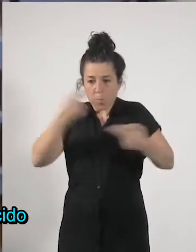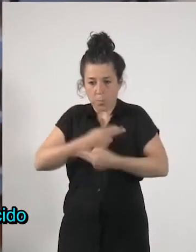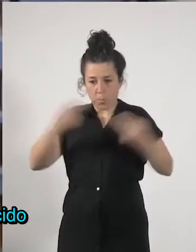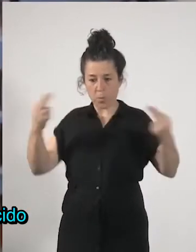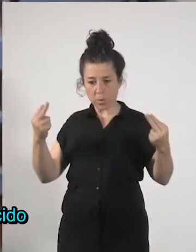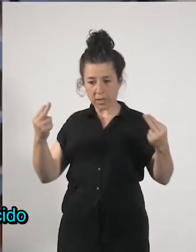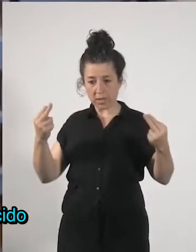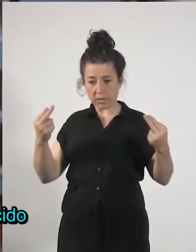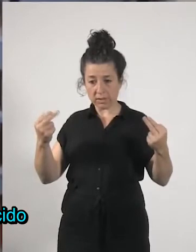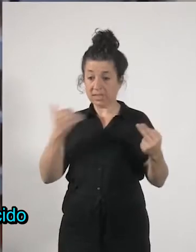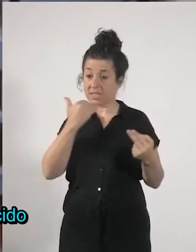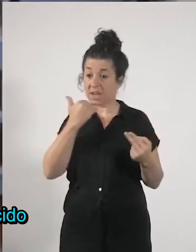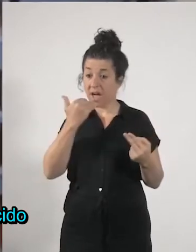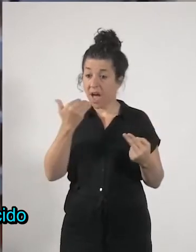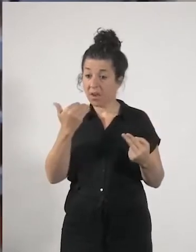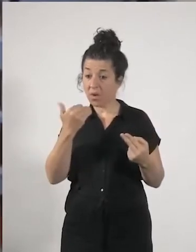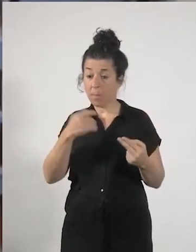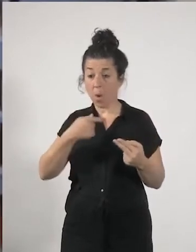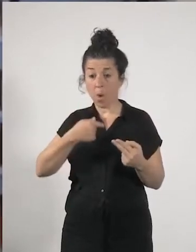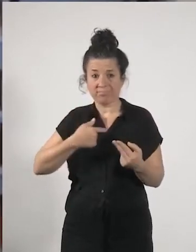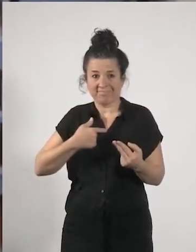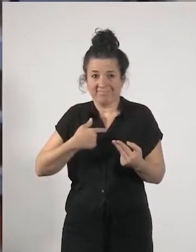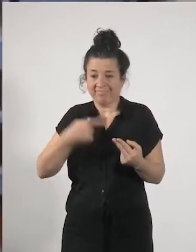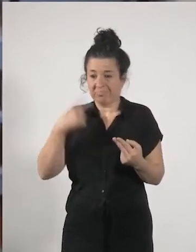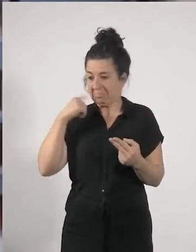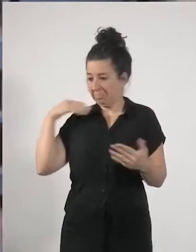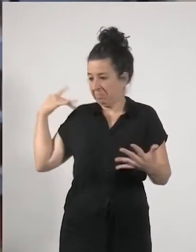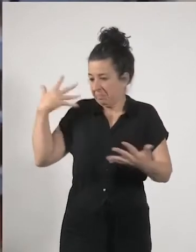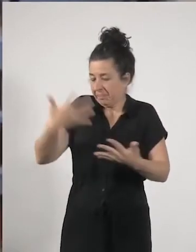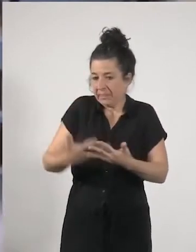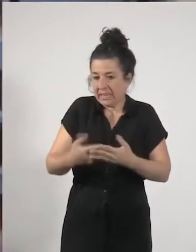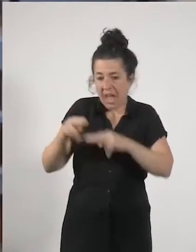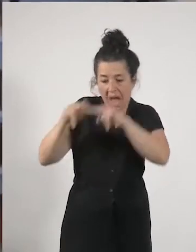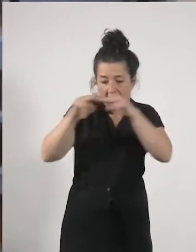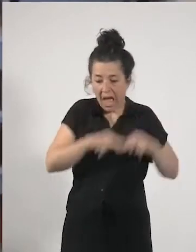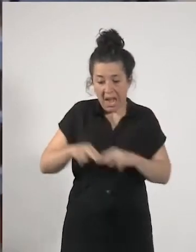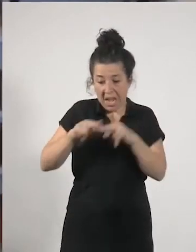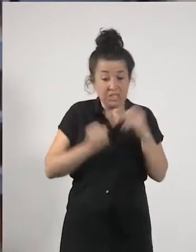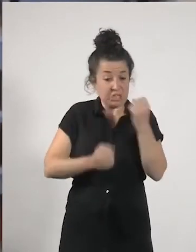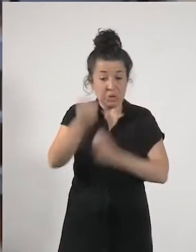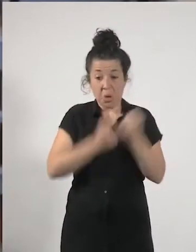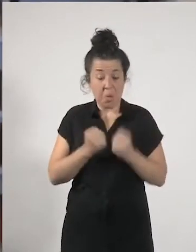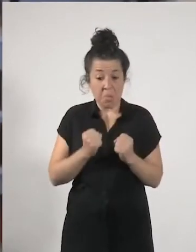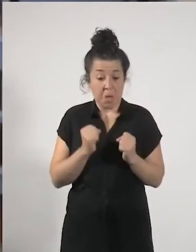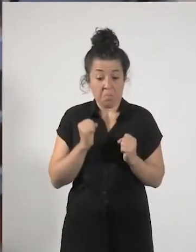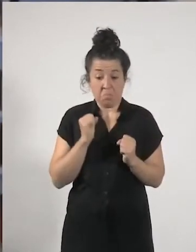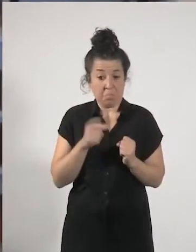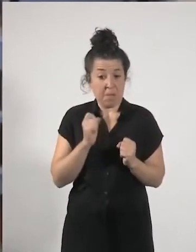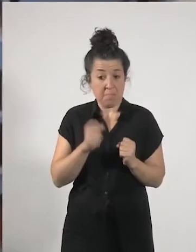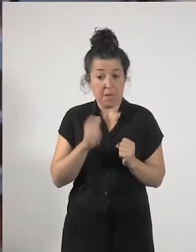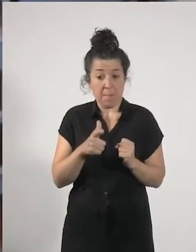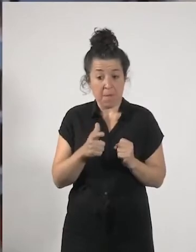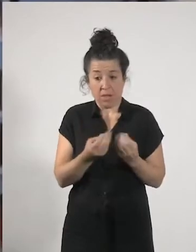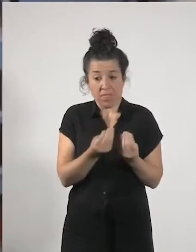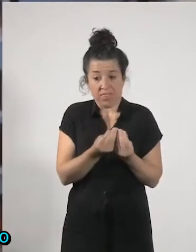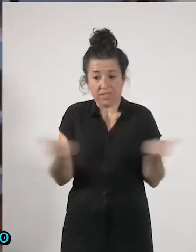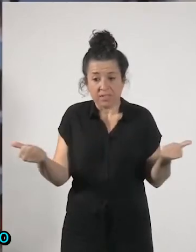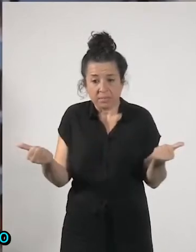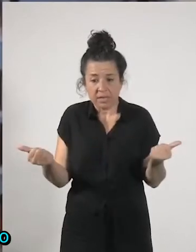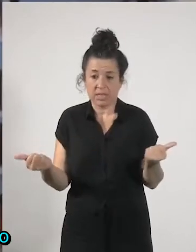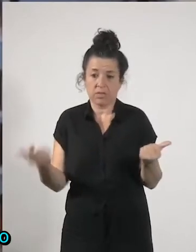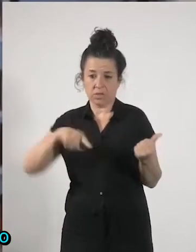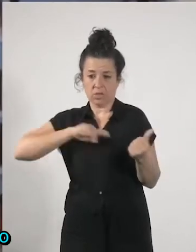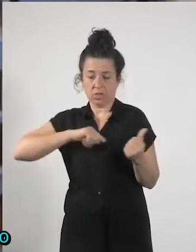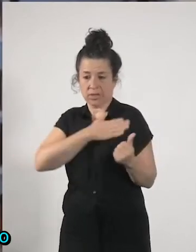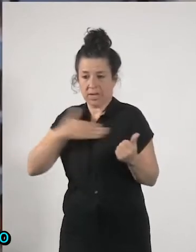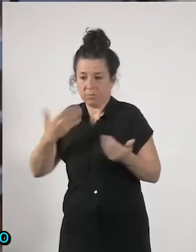desaparecido de los análisis clásicos, ¿no? La economía tampoco siempre ha sido igual, ha habido una evolución en la disciplina de la economía, pero podemos